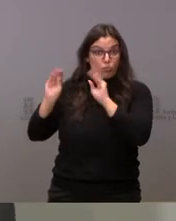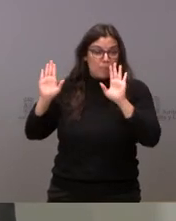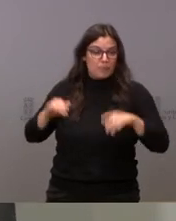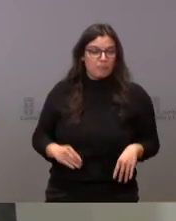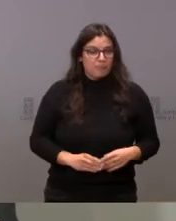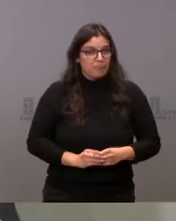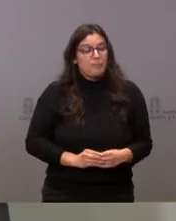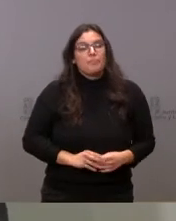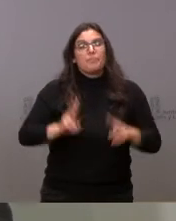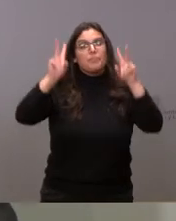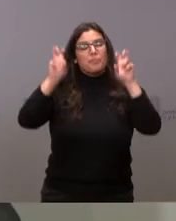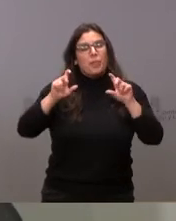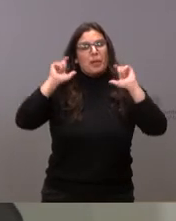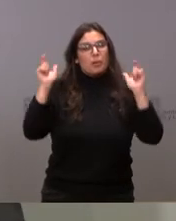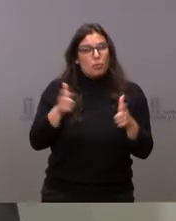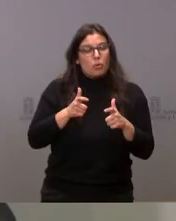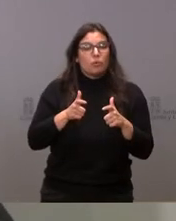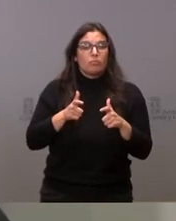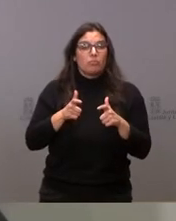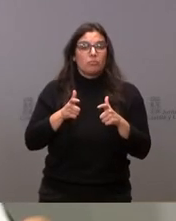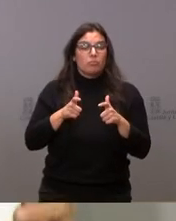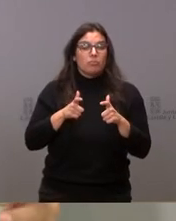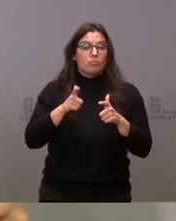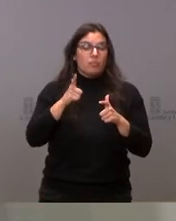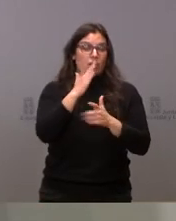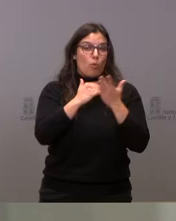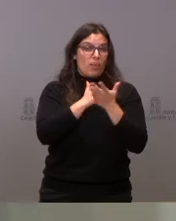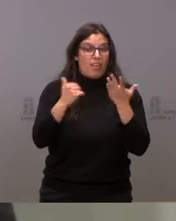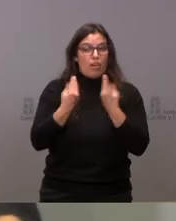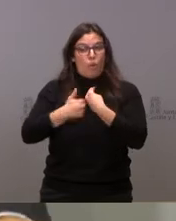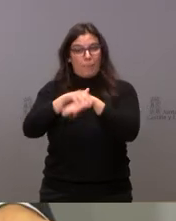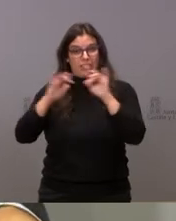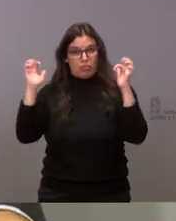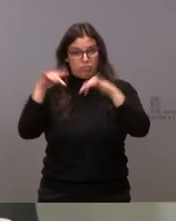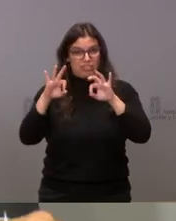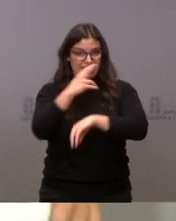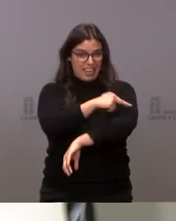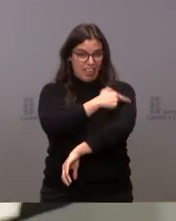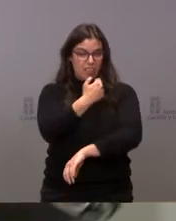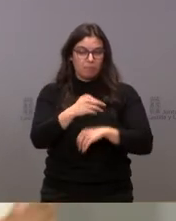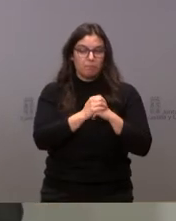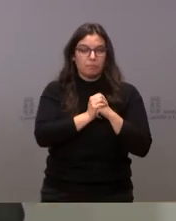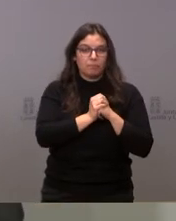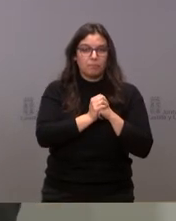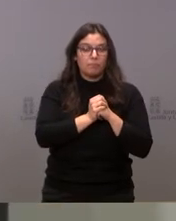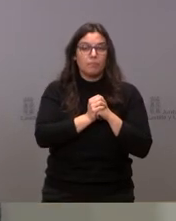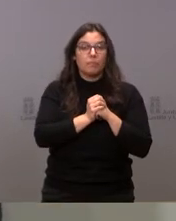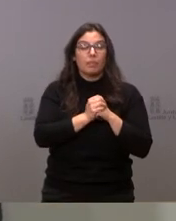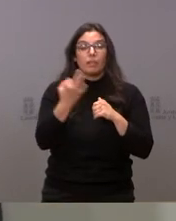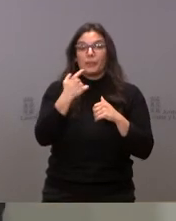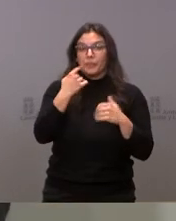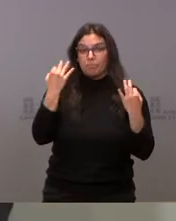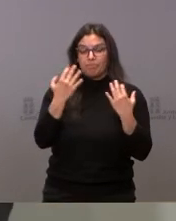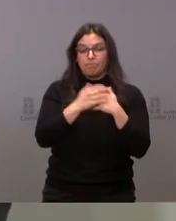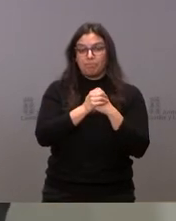a la reunión del Interterritorial de Sanidad, he de decirles que